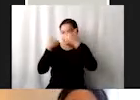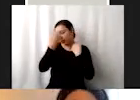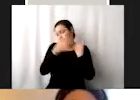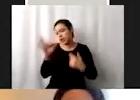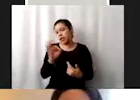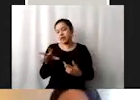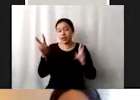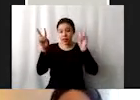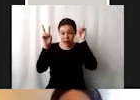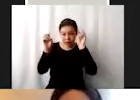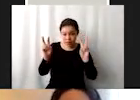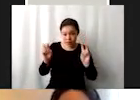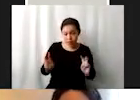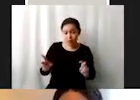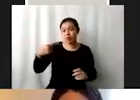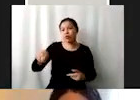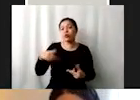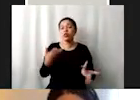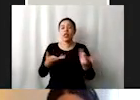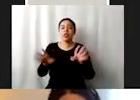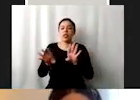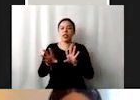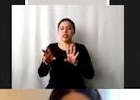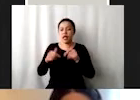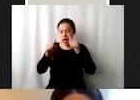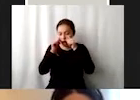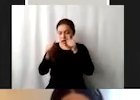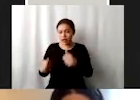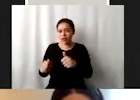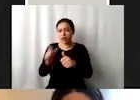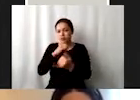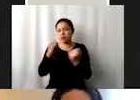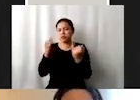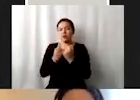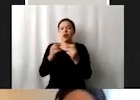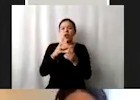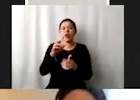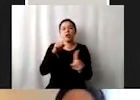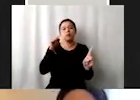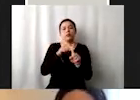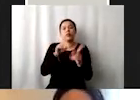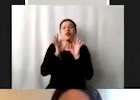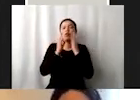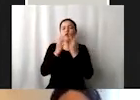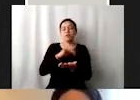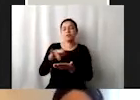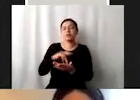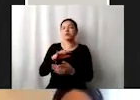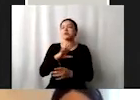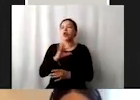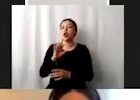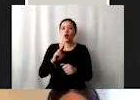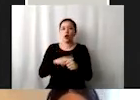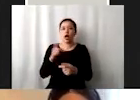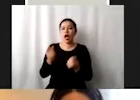la temática con la que trabajan, así como leemos el objetivo de manera superficial, puede que alguna de las metas sí se